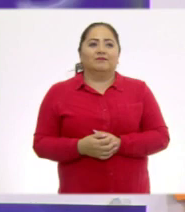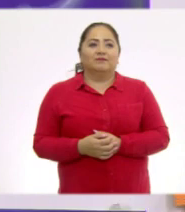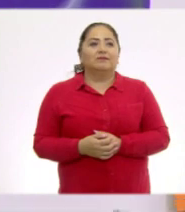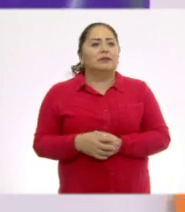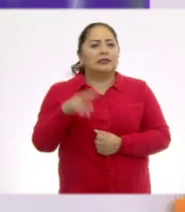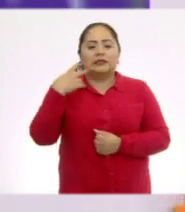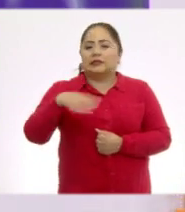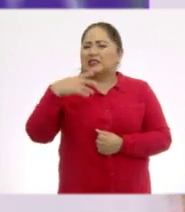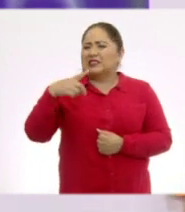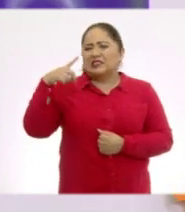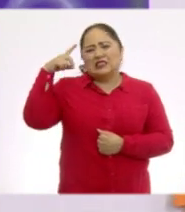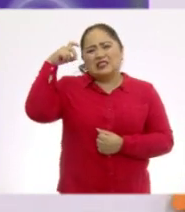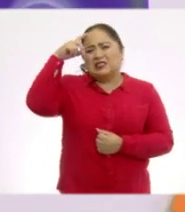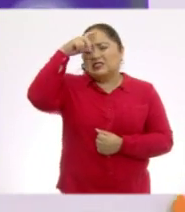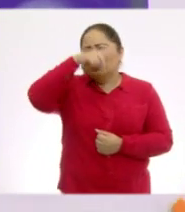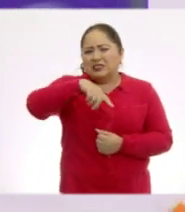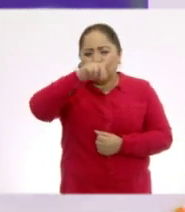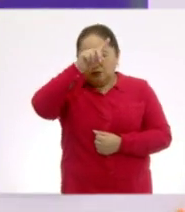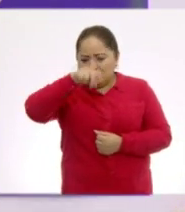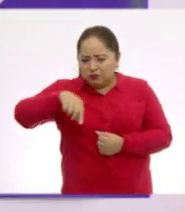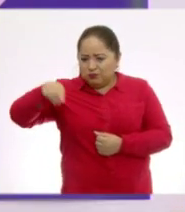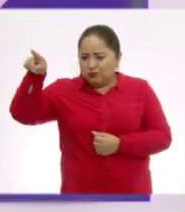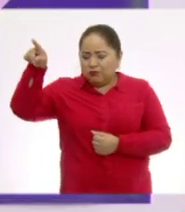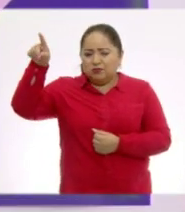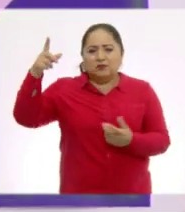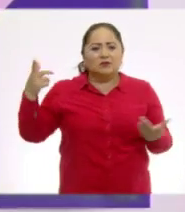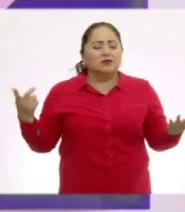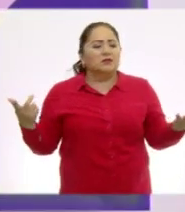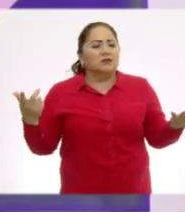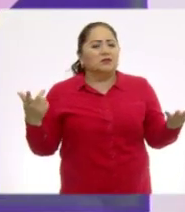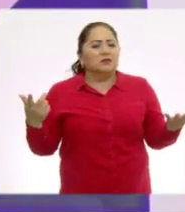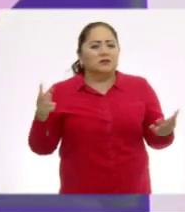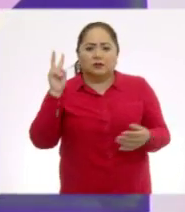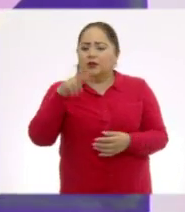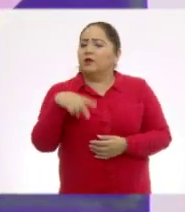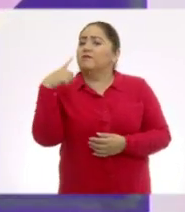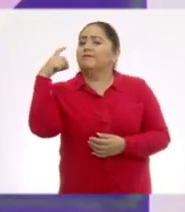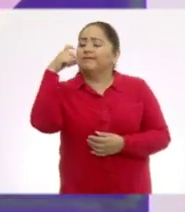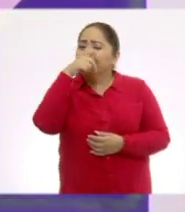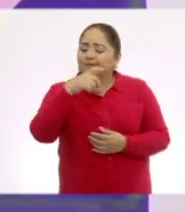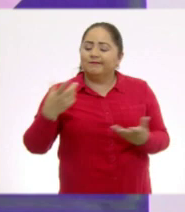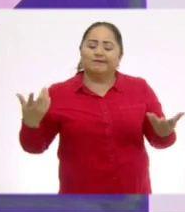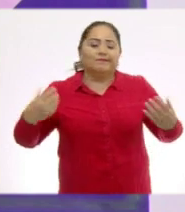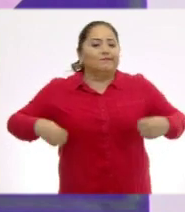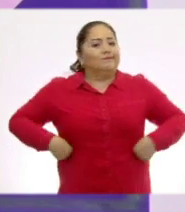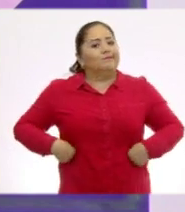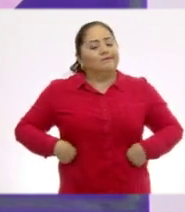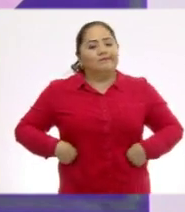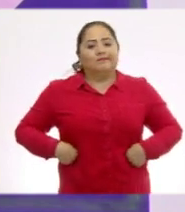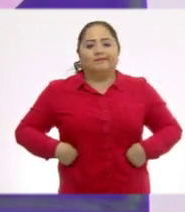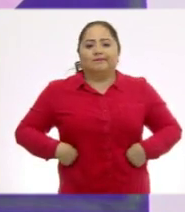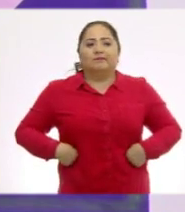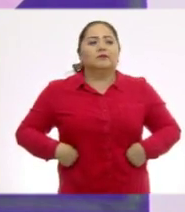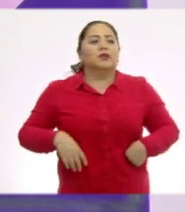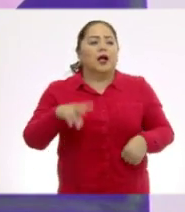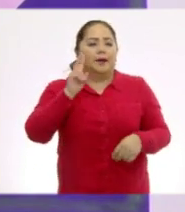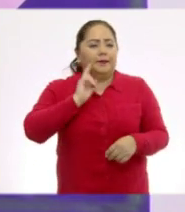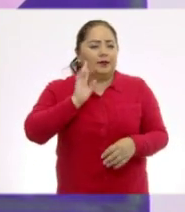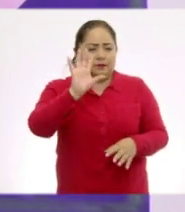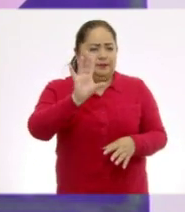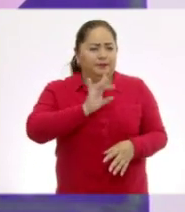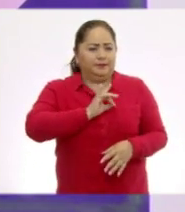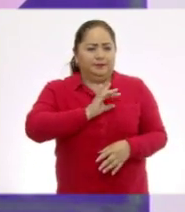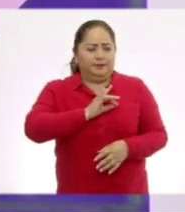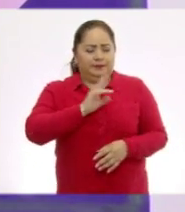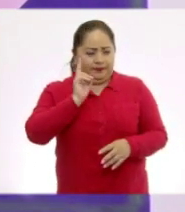complicó un Miren qué pieza tan complicada. Qué figura tan complicada. ¡Ay! ¿Cómo la vamos a hacer? A ver, no tengan miedo.